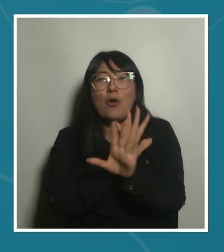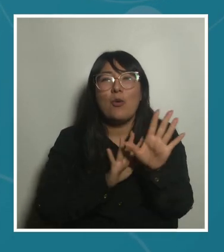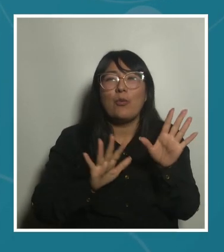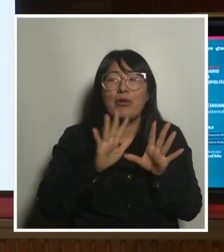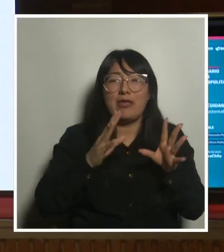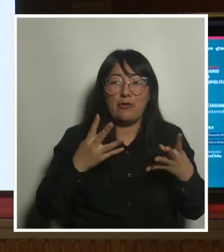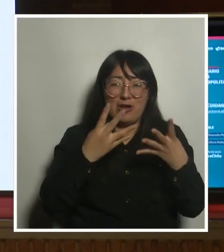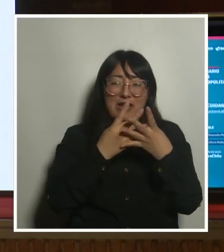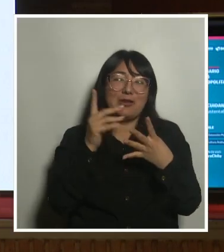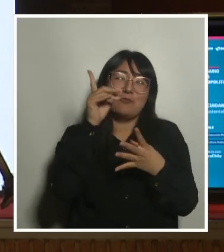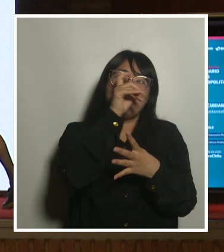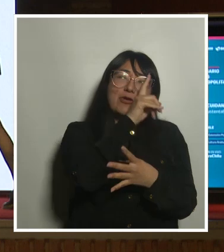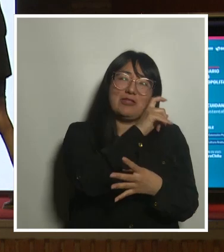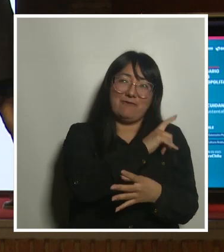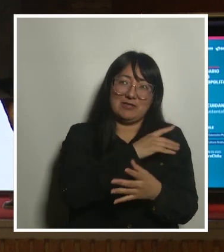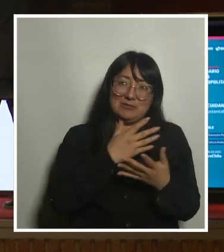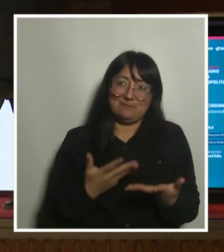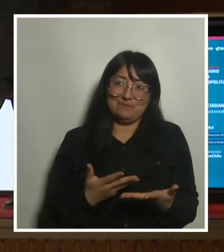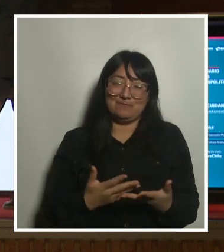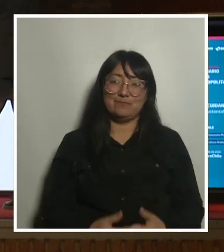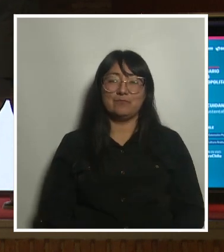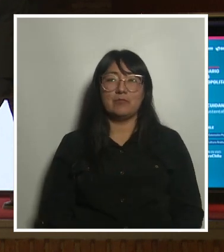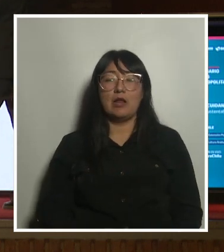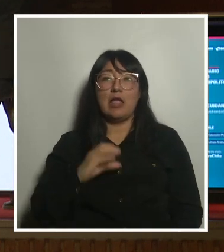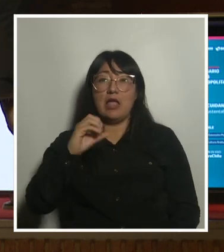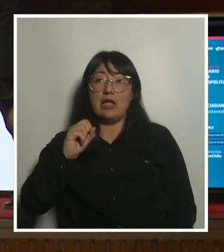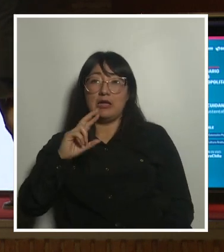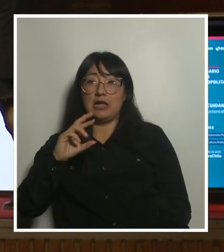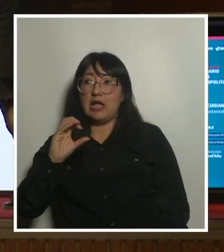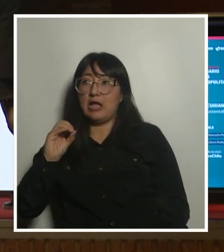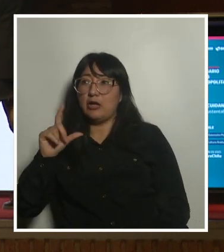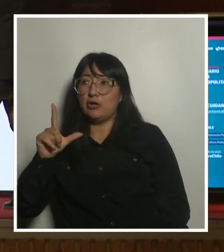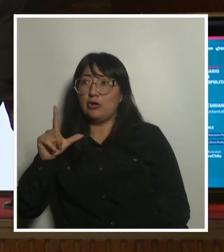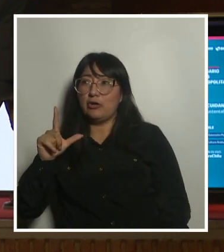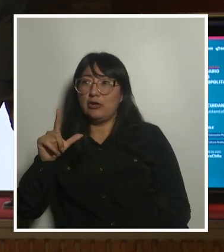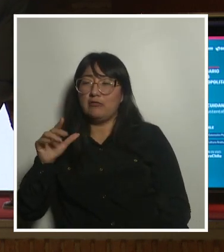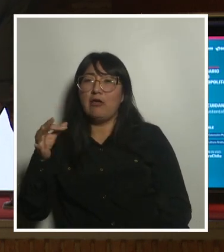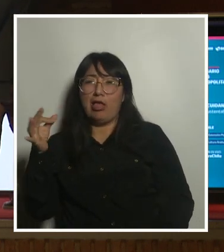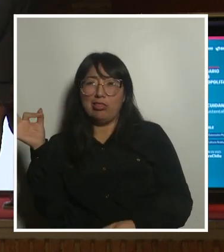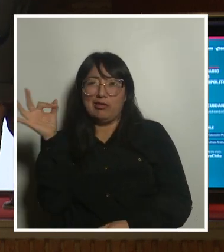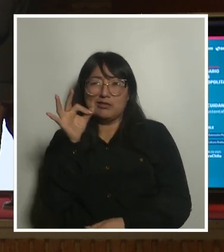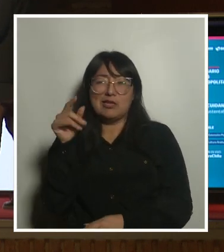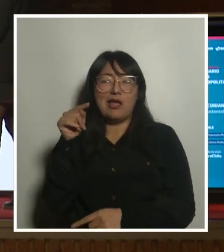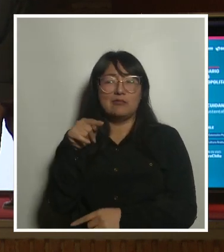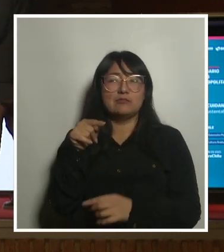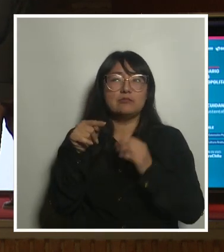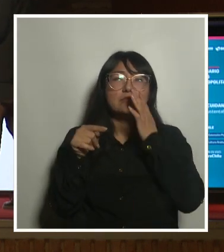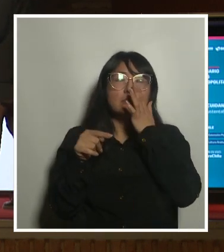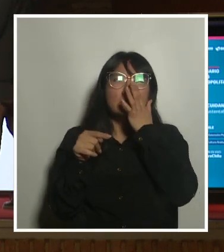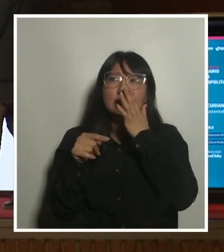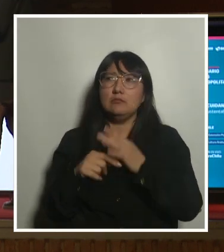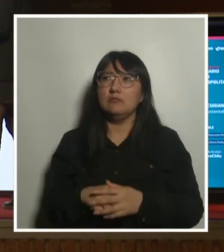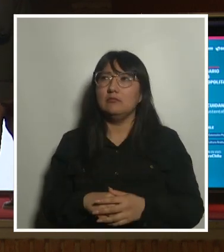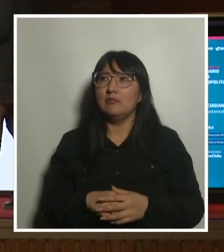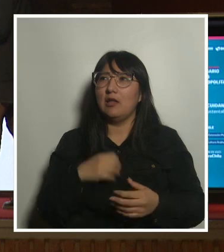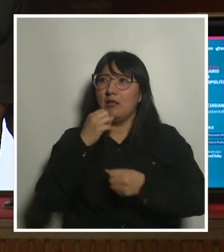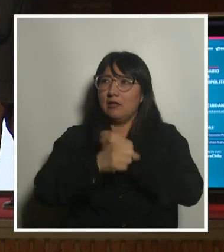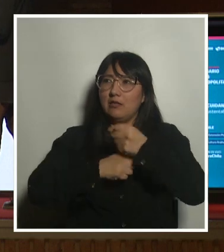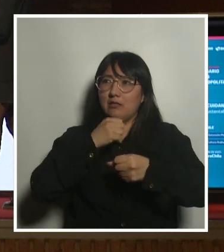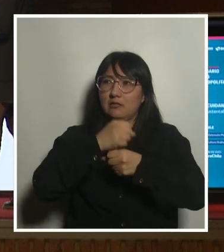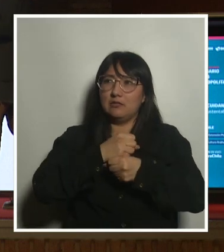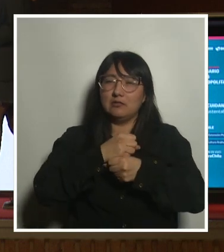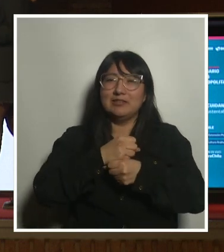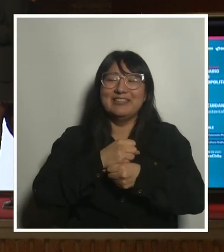compleja que sostiene la vida. Carol Gilligan, por su parte, hablaba de los años 80,